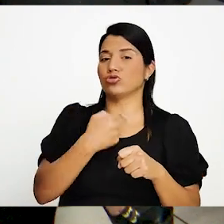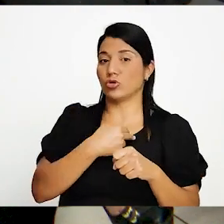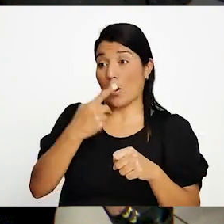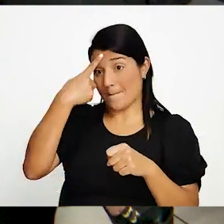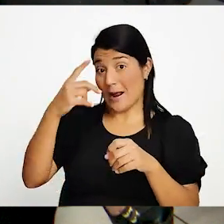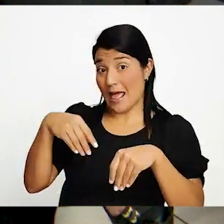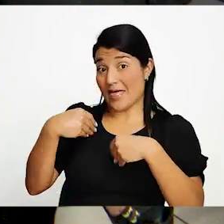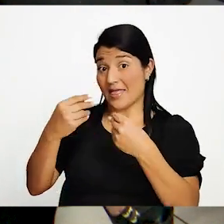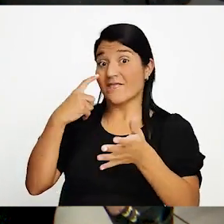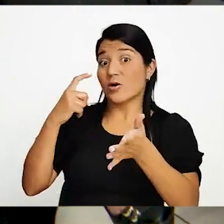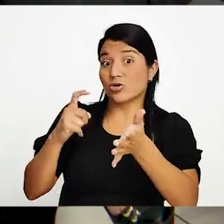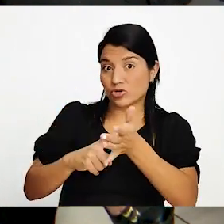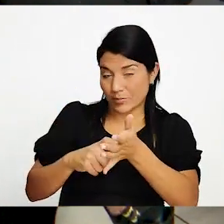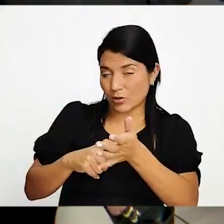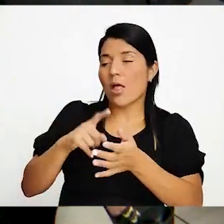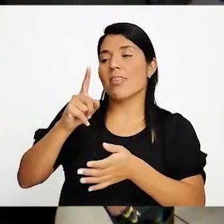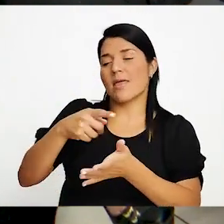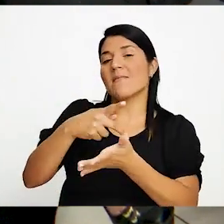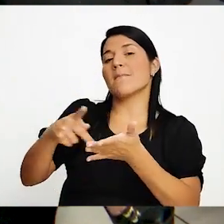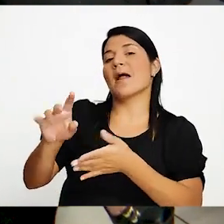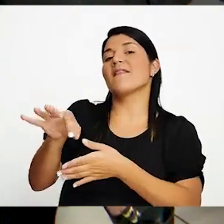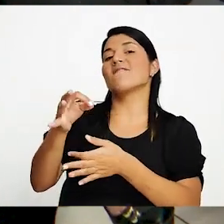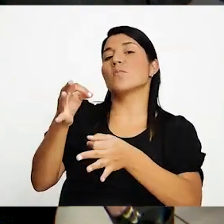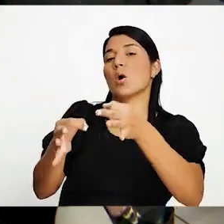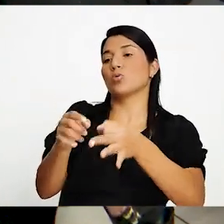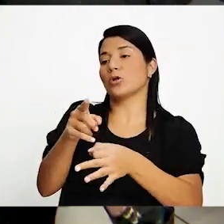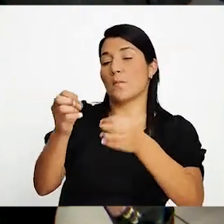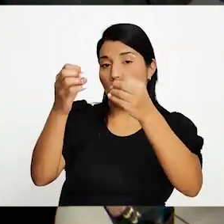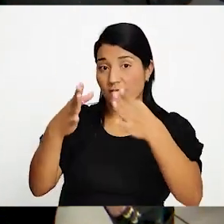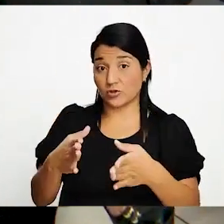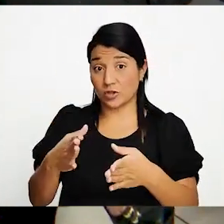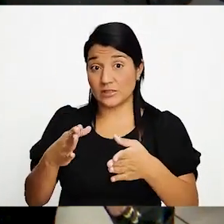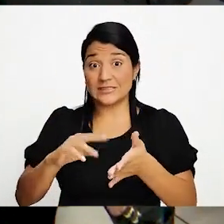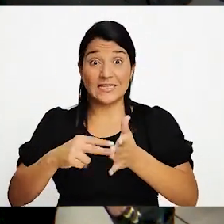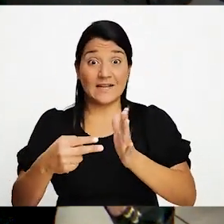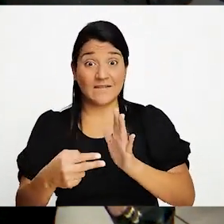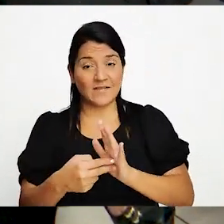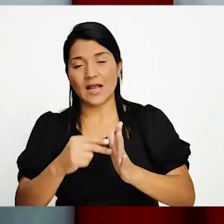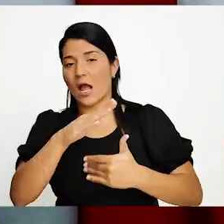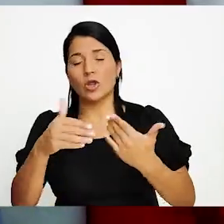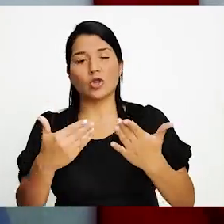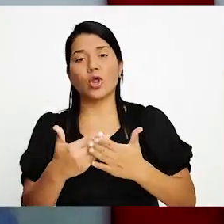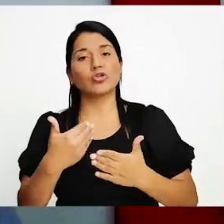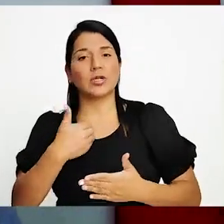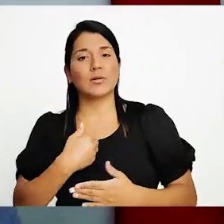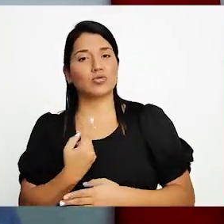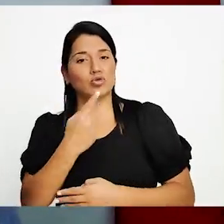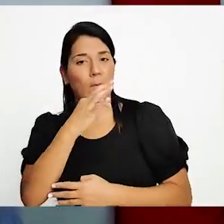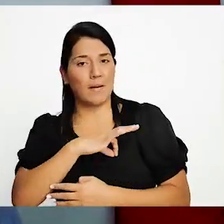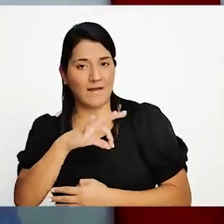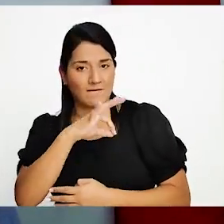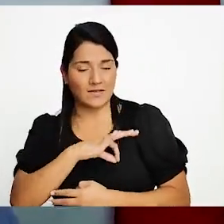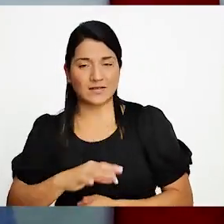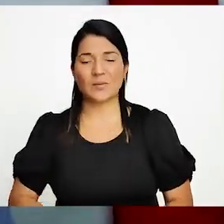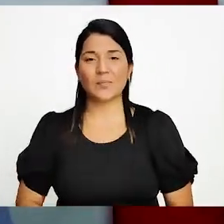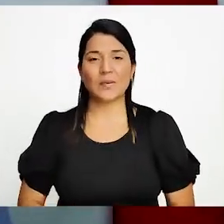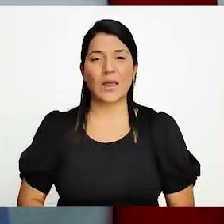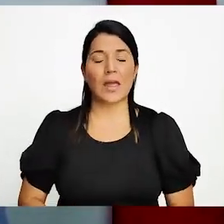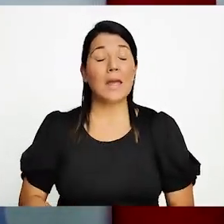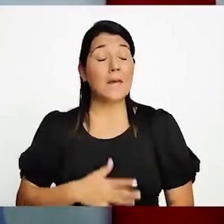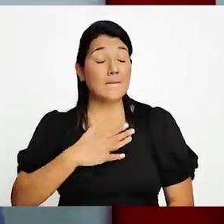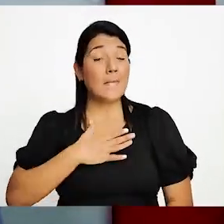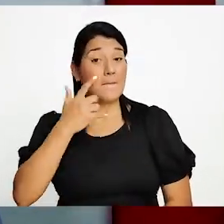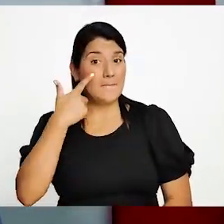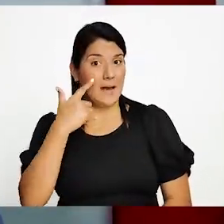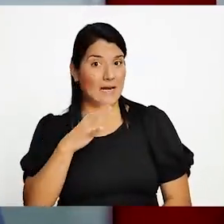la institución tiene ganancias. Esto es un ganar-ganar. Entonces, eso es lo que a mí más me ha gustado. A mí me parece que esto nos está funcionando